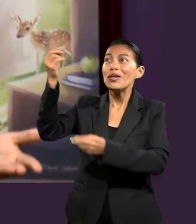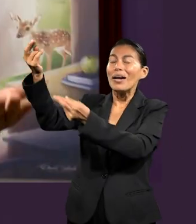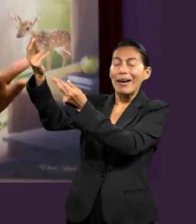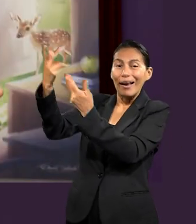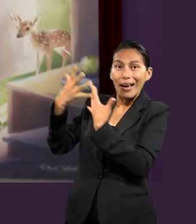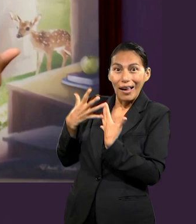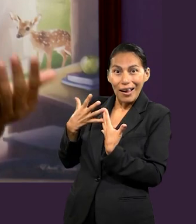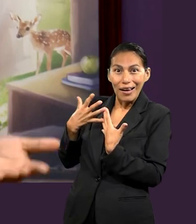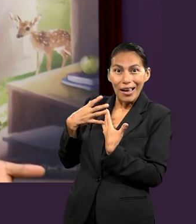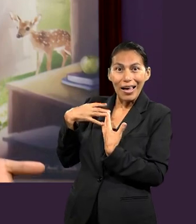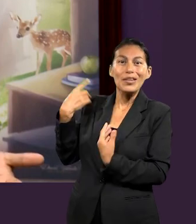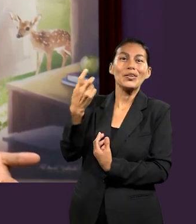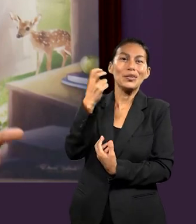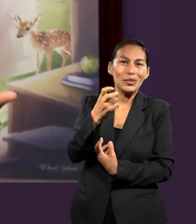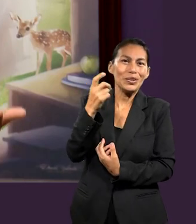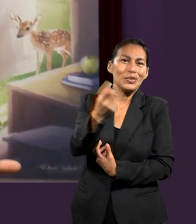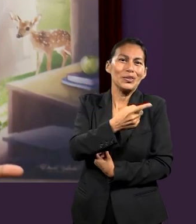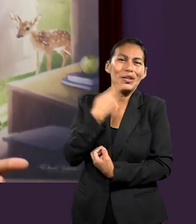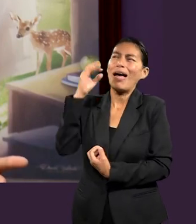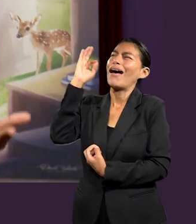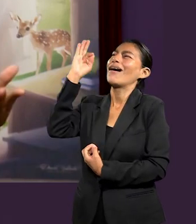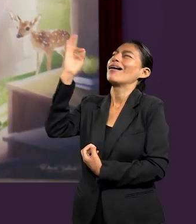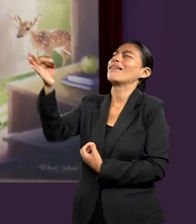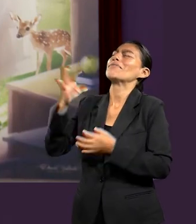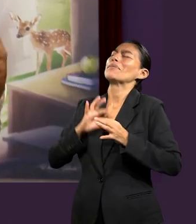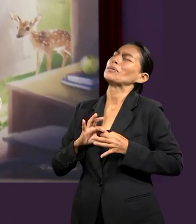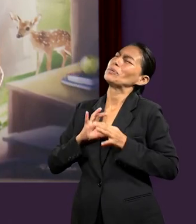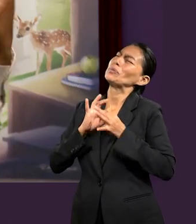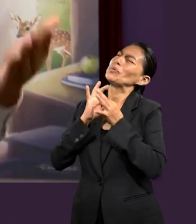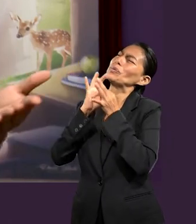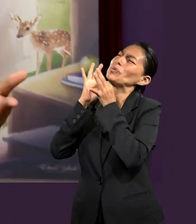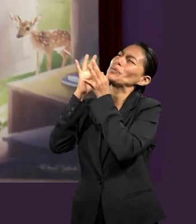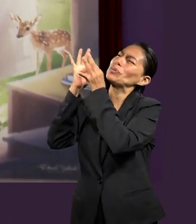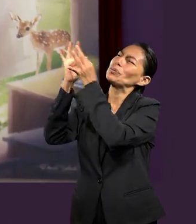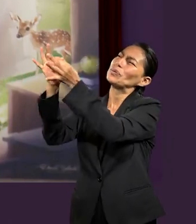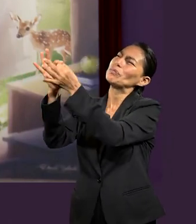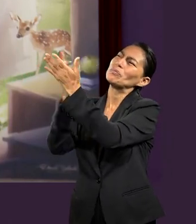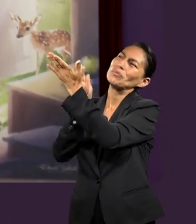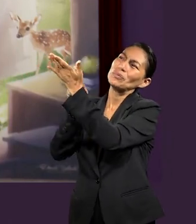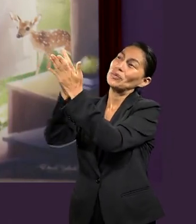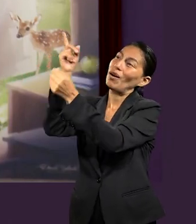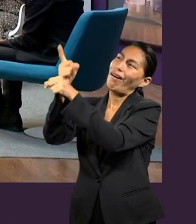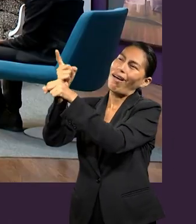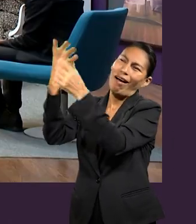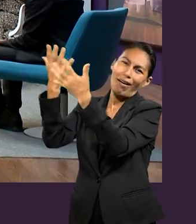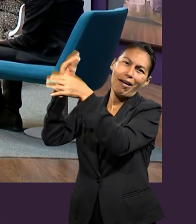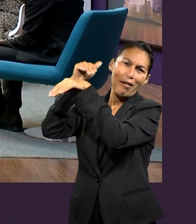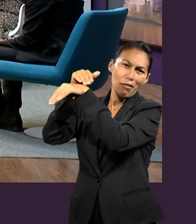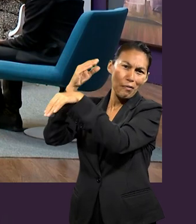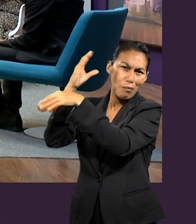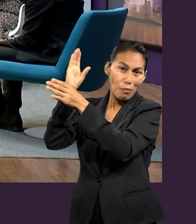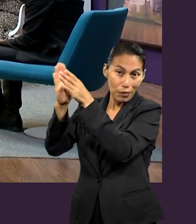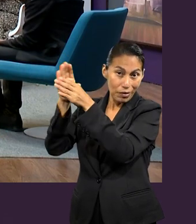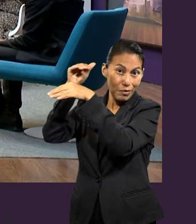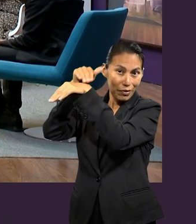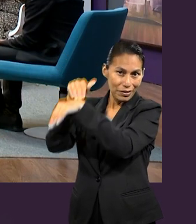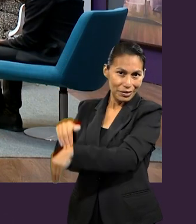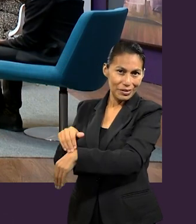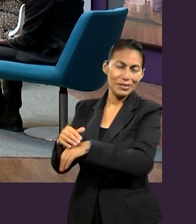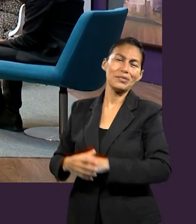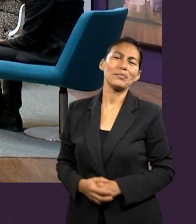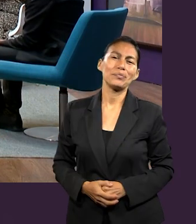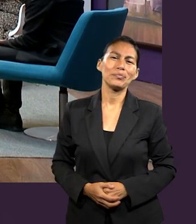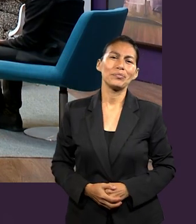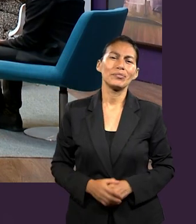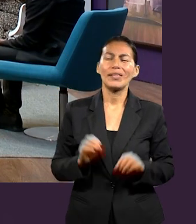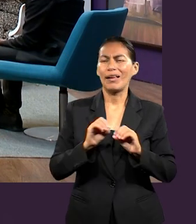regalado, ¿qué te queda a nada más hacer? Aceptar y vivir conforme a lo que él ordena. Y me llama la atención que el apóstol